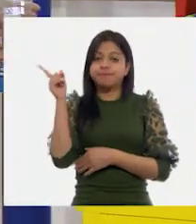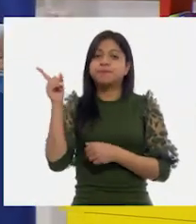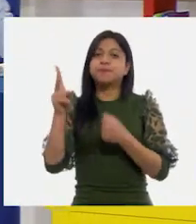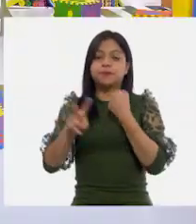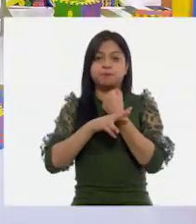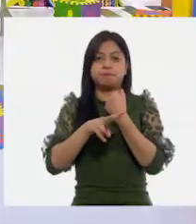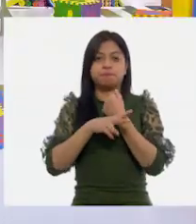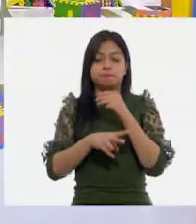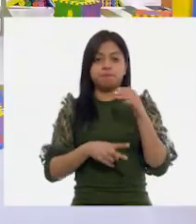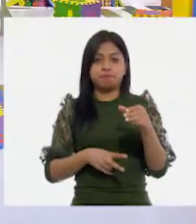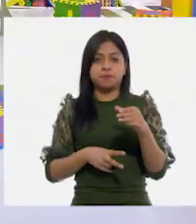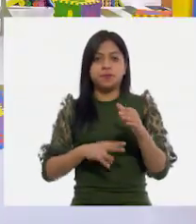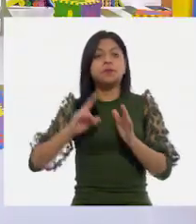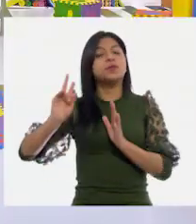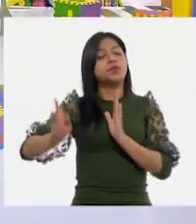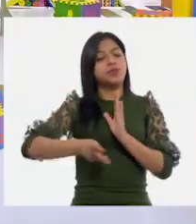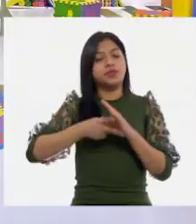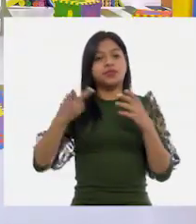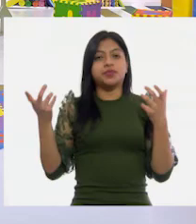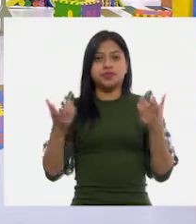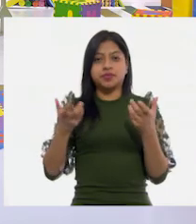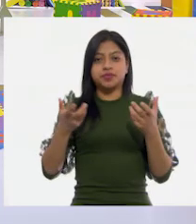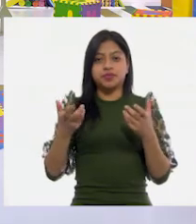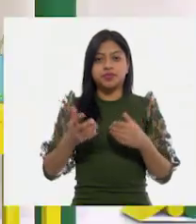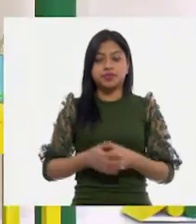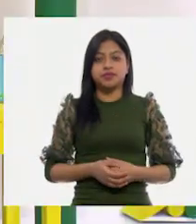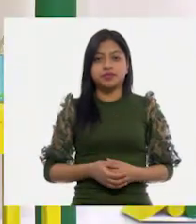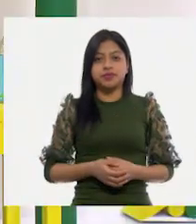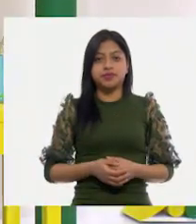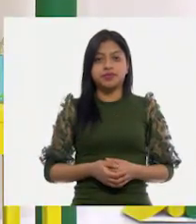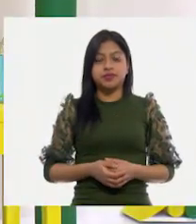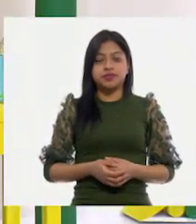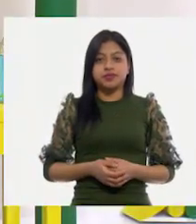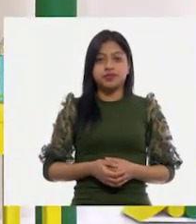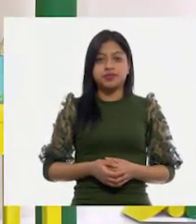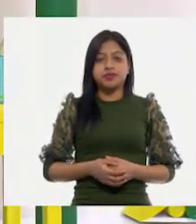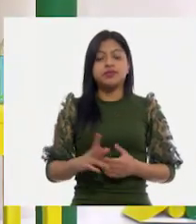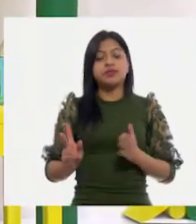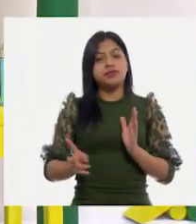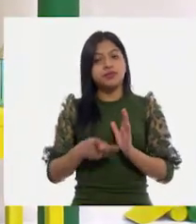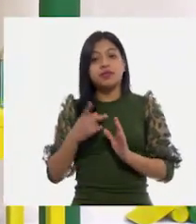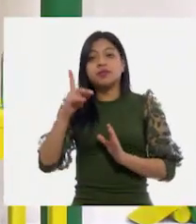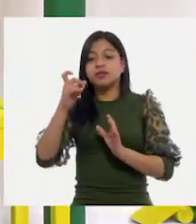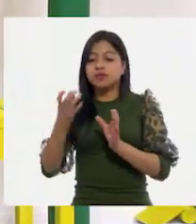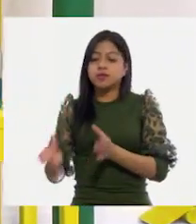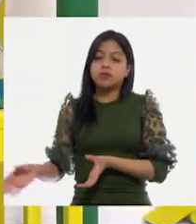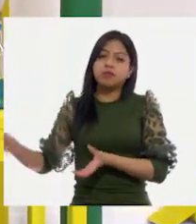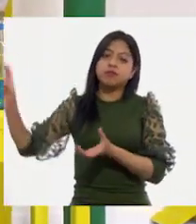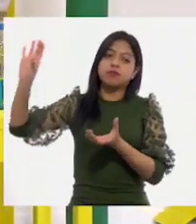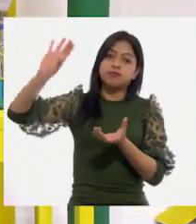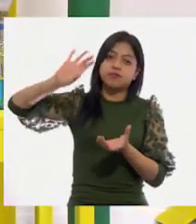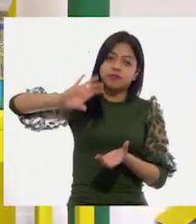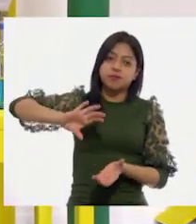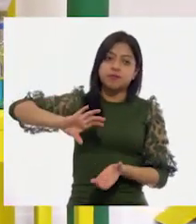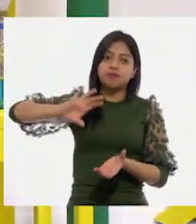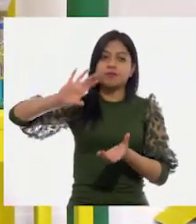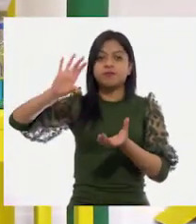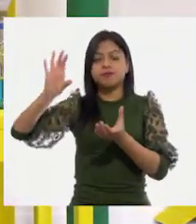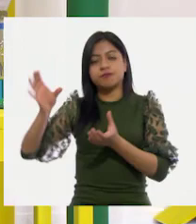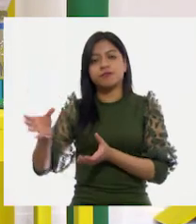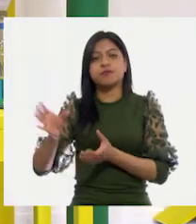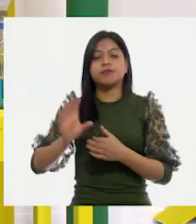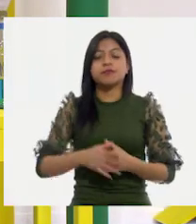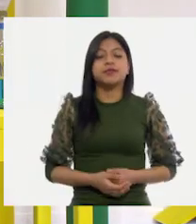bien, vamos a hacerlo nuevamente. Vamos a trasvasar nuevamente. Voy a vaciar